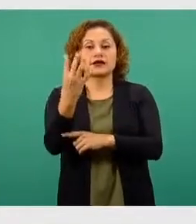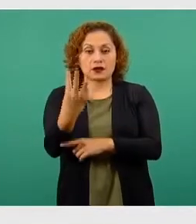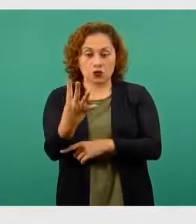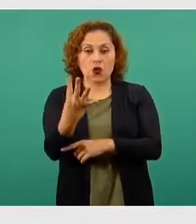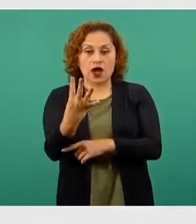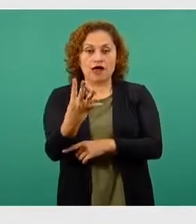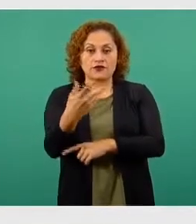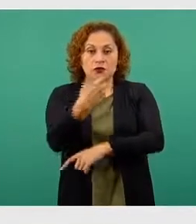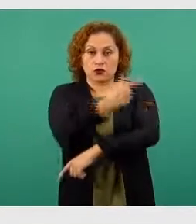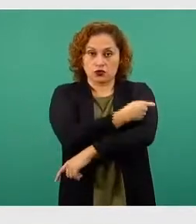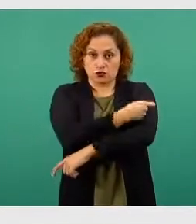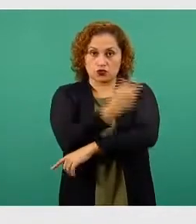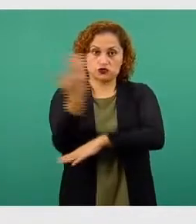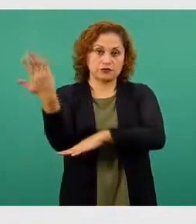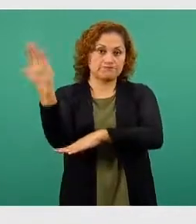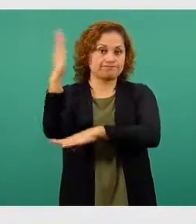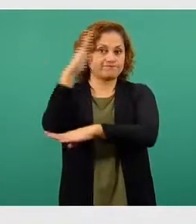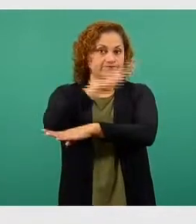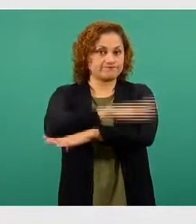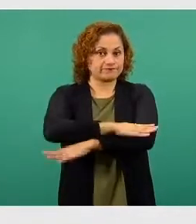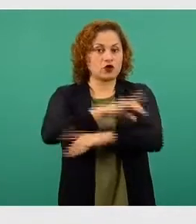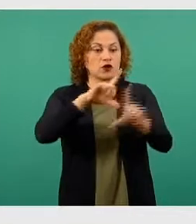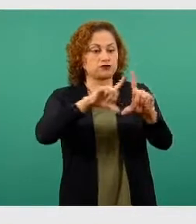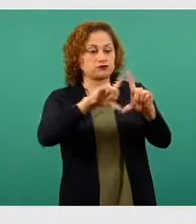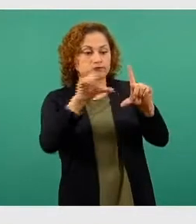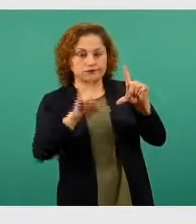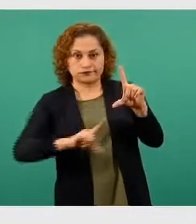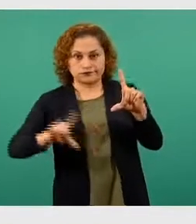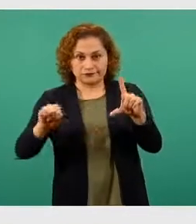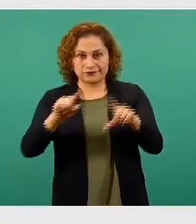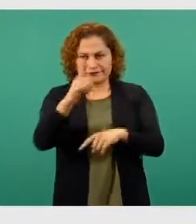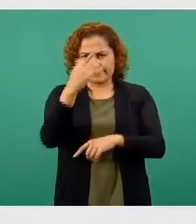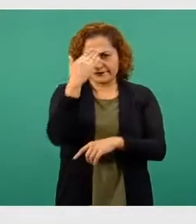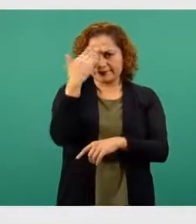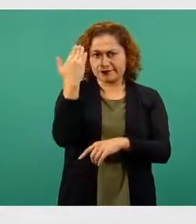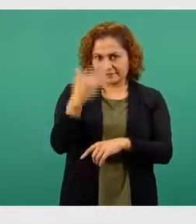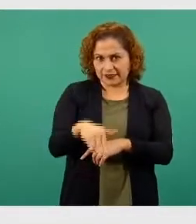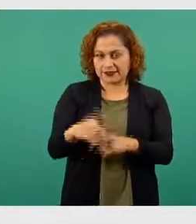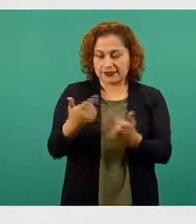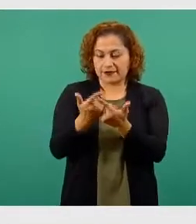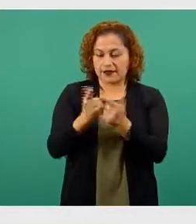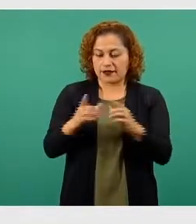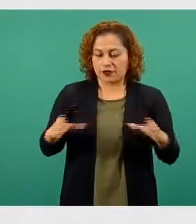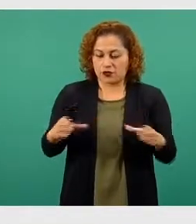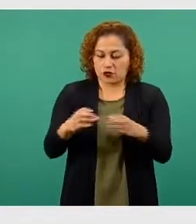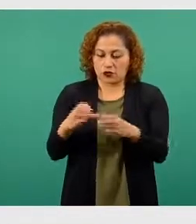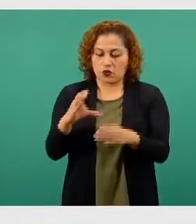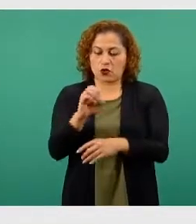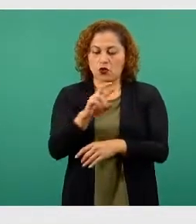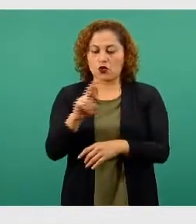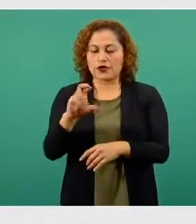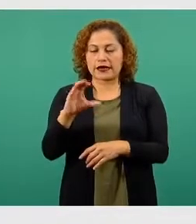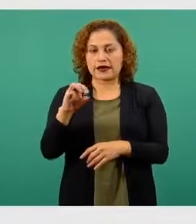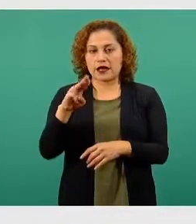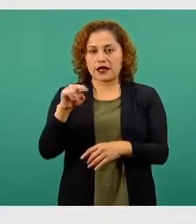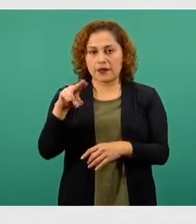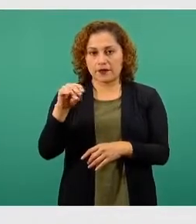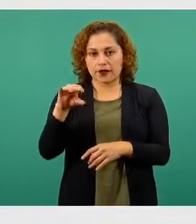dosis en todo el territorio nacional. Recordemos que la estrategia Corre Caminos, que es la que se encarga de